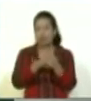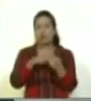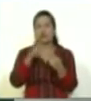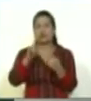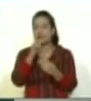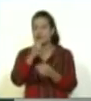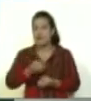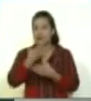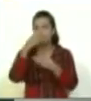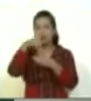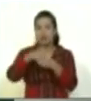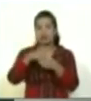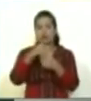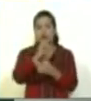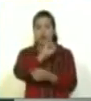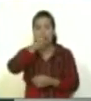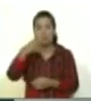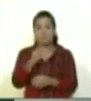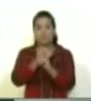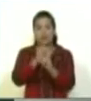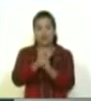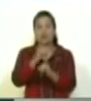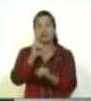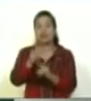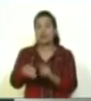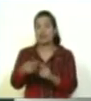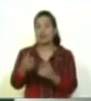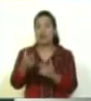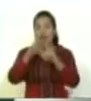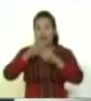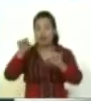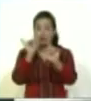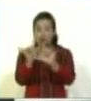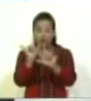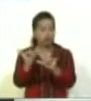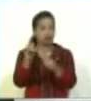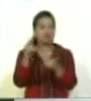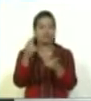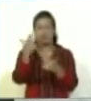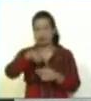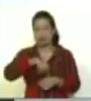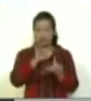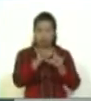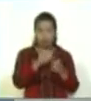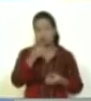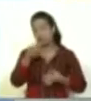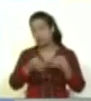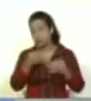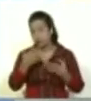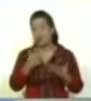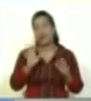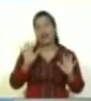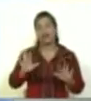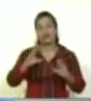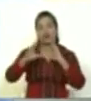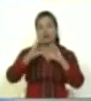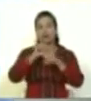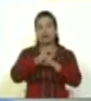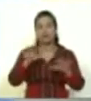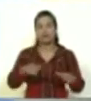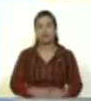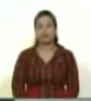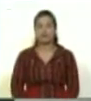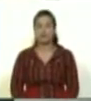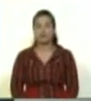dentro de esa web TV, programas de opinión, de análisis, youtuber. Ok. Diversas formas de comunicar para un mismo medio, multiplataforma.